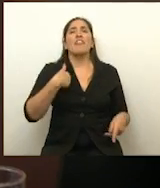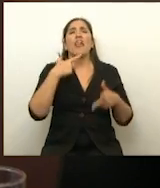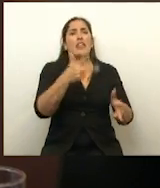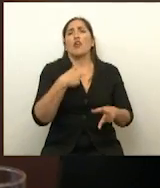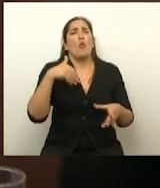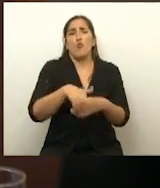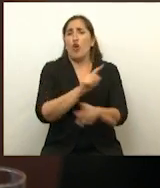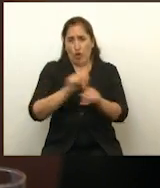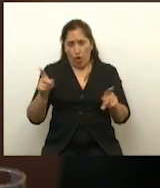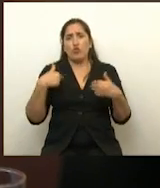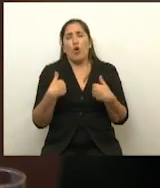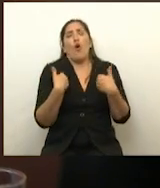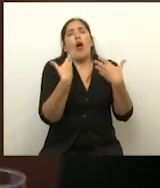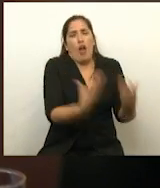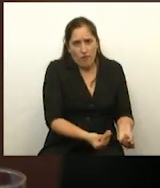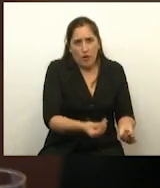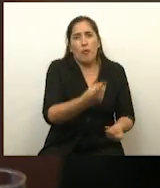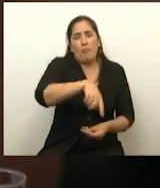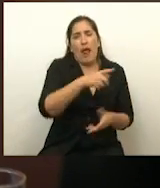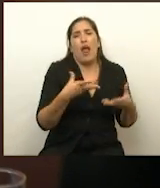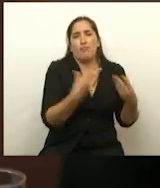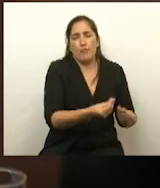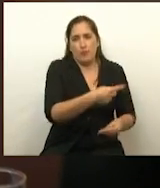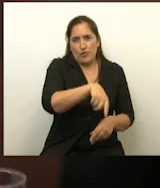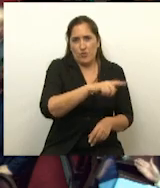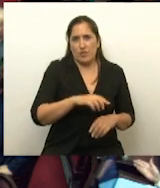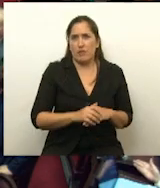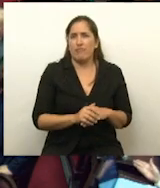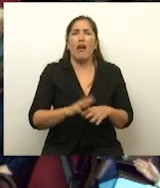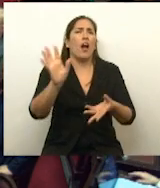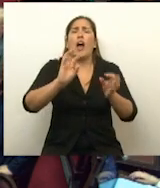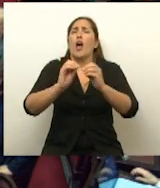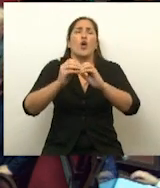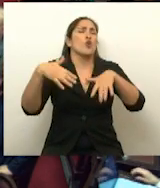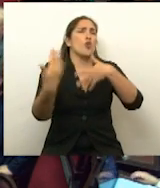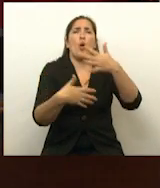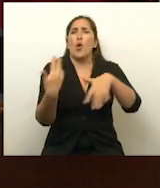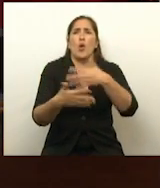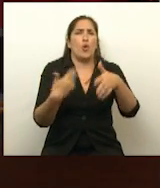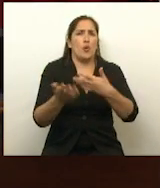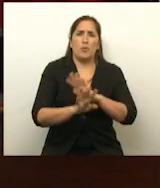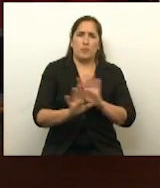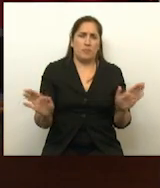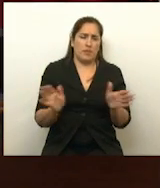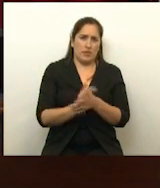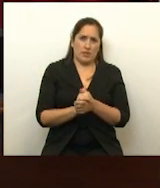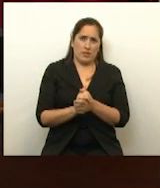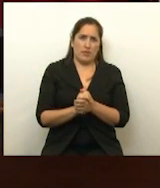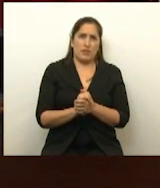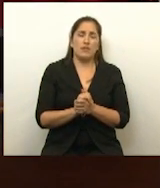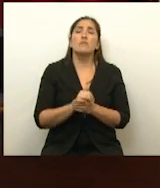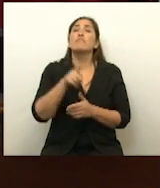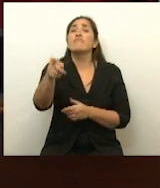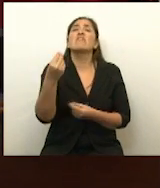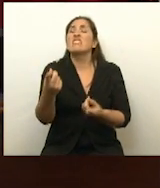colaborar en retribución de todo lo que nos acompañaron. No compliquen, no compliquen. Senador Braillard, ¿qué necesita?